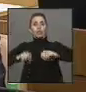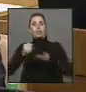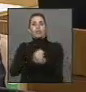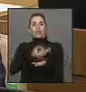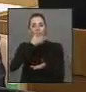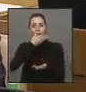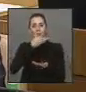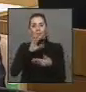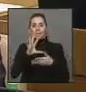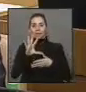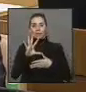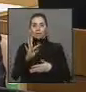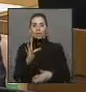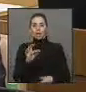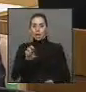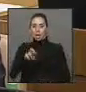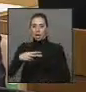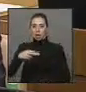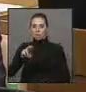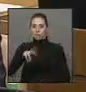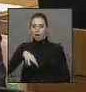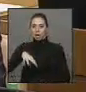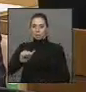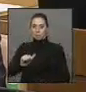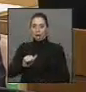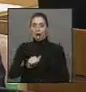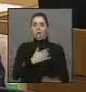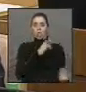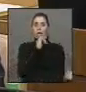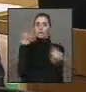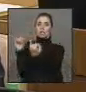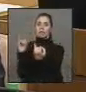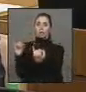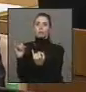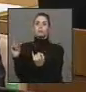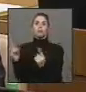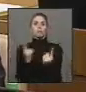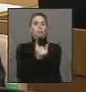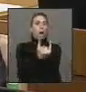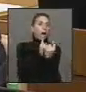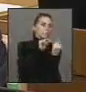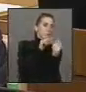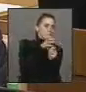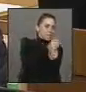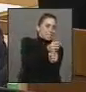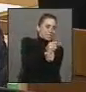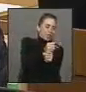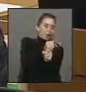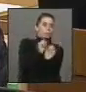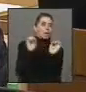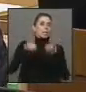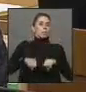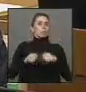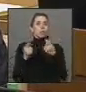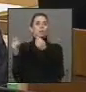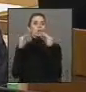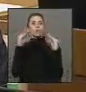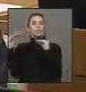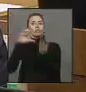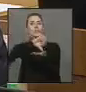Farmacéuticos de América, Farma, tiene acceso informado y realiza lobby para su aprobación en las rondas de negociación,